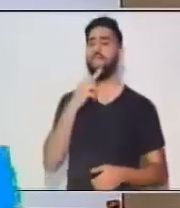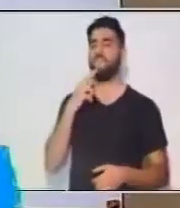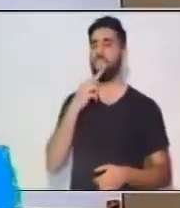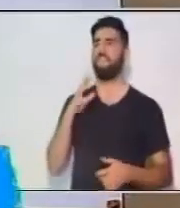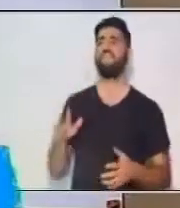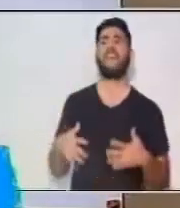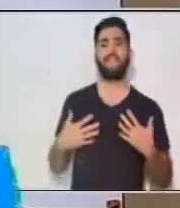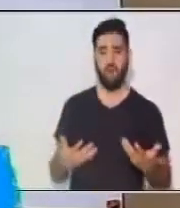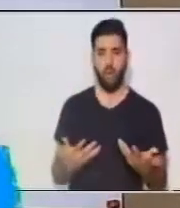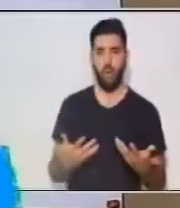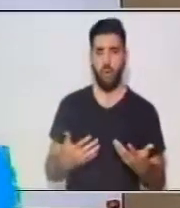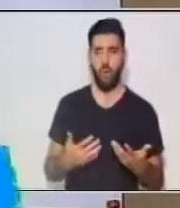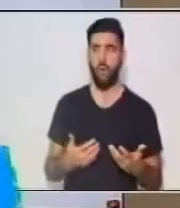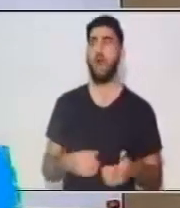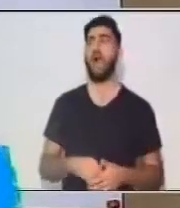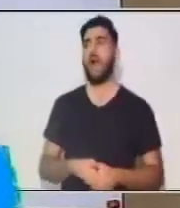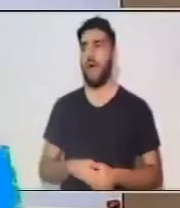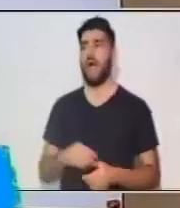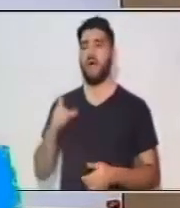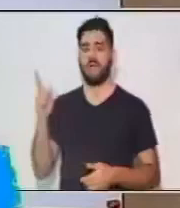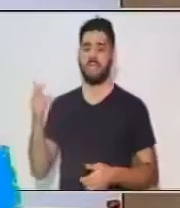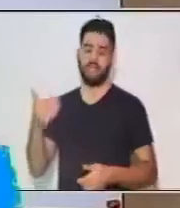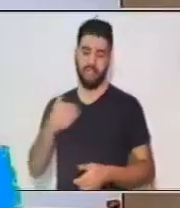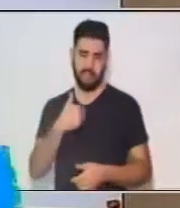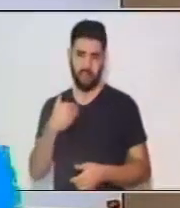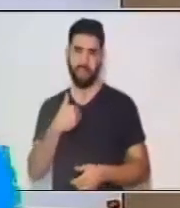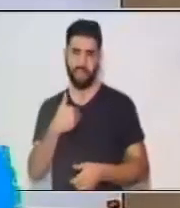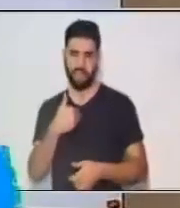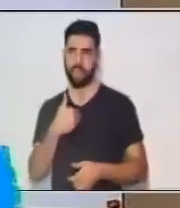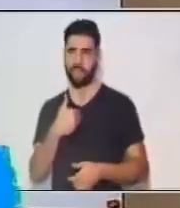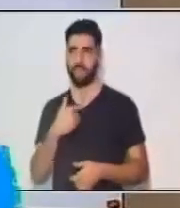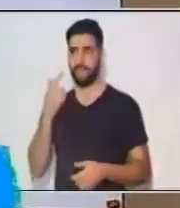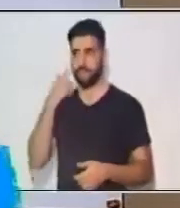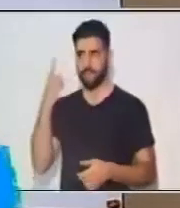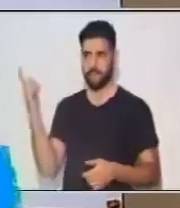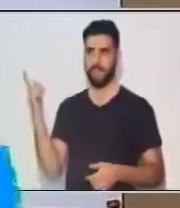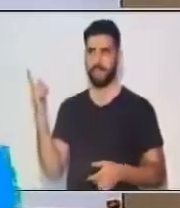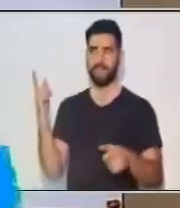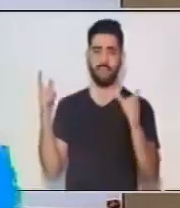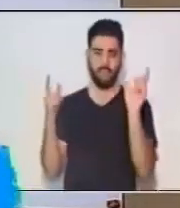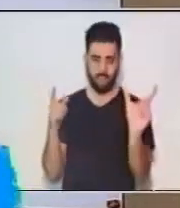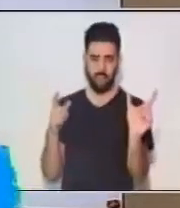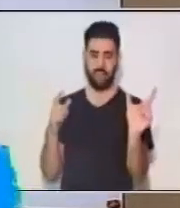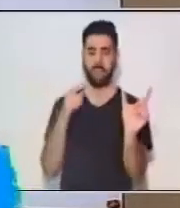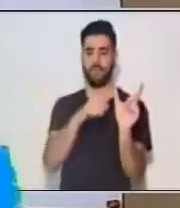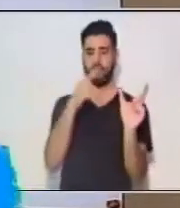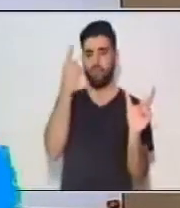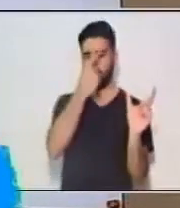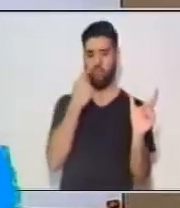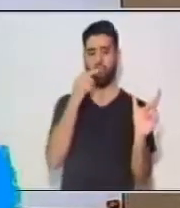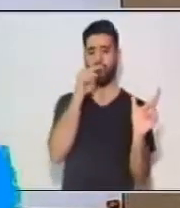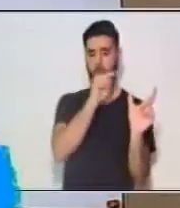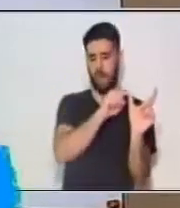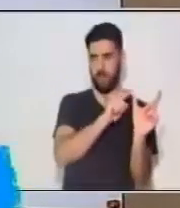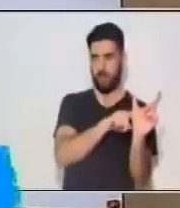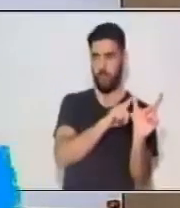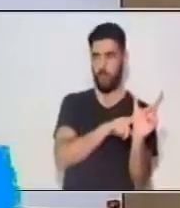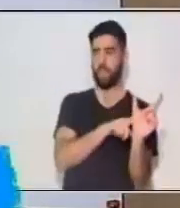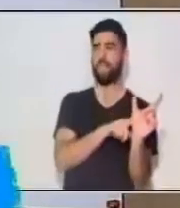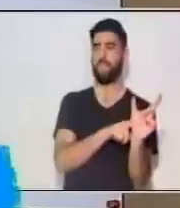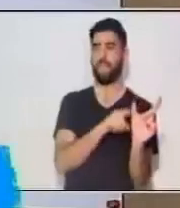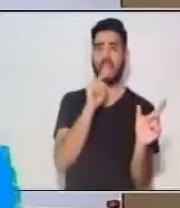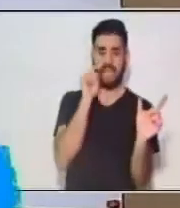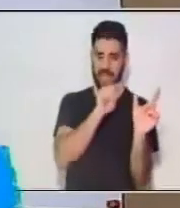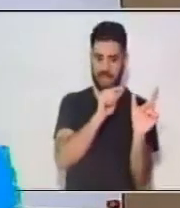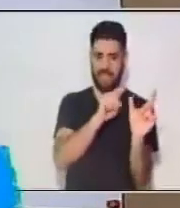el pelo rubio pasa a ser el predicado. ¿Se creer que aquí quedaría? Sujeto, aquella es el sujeto,